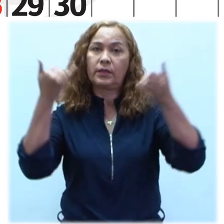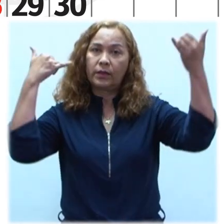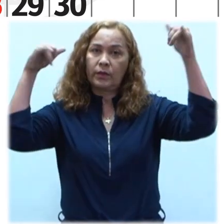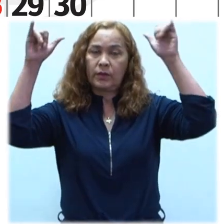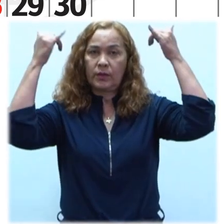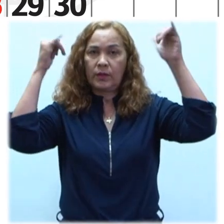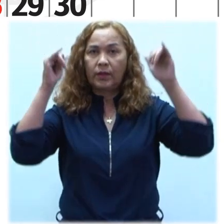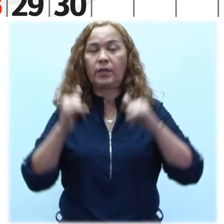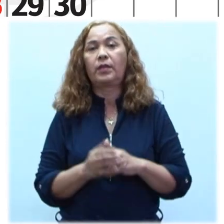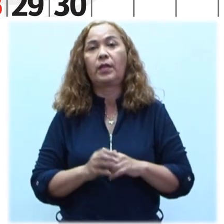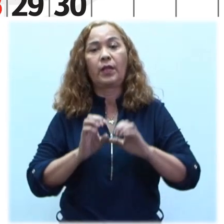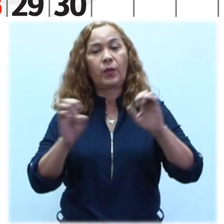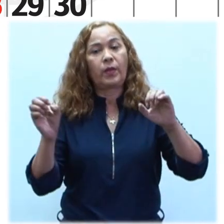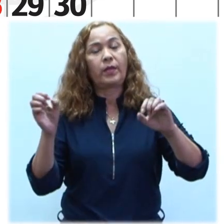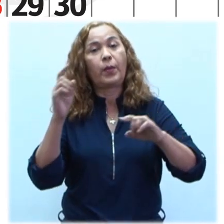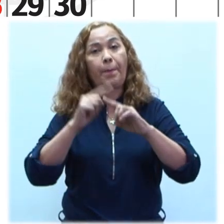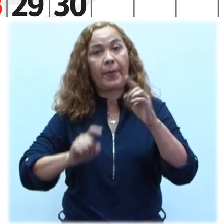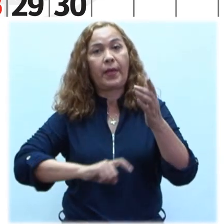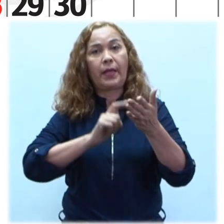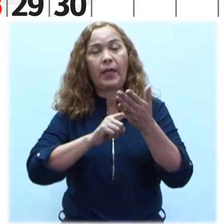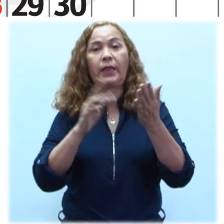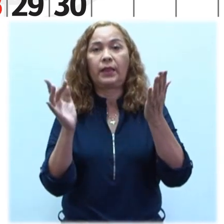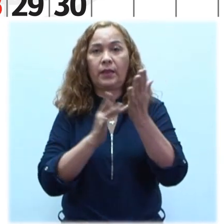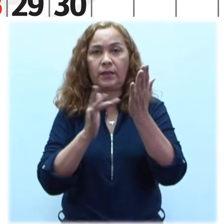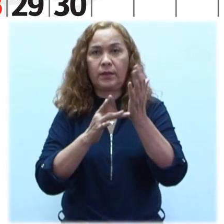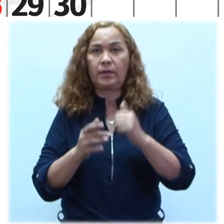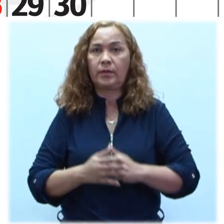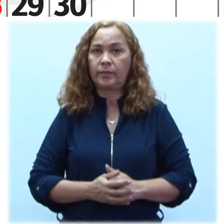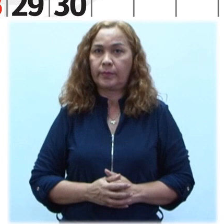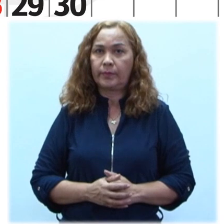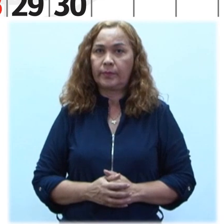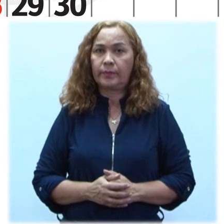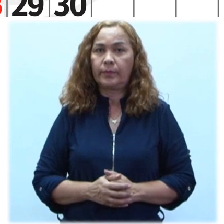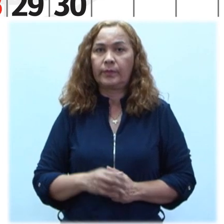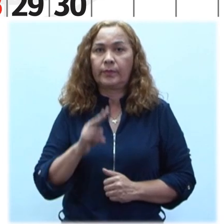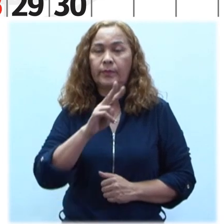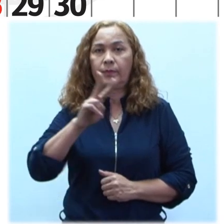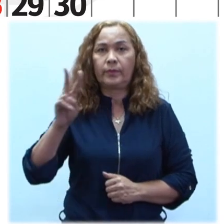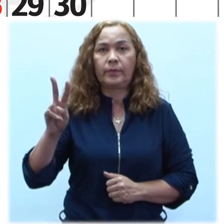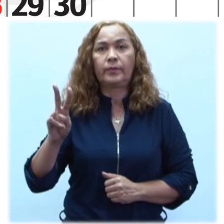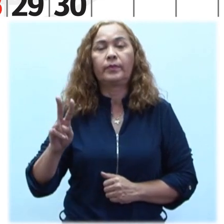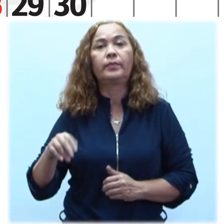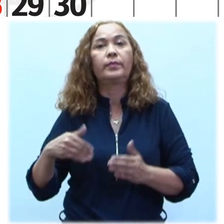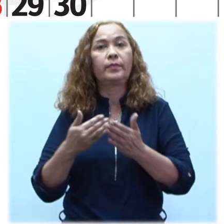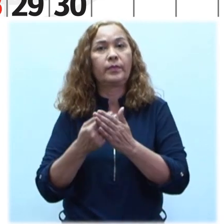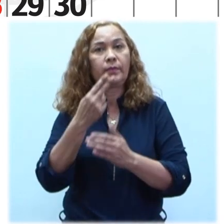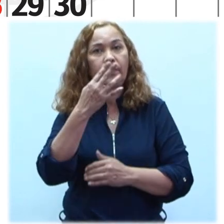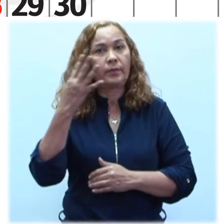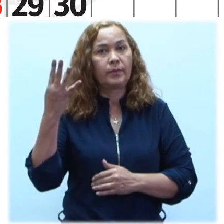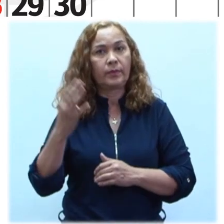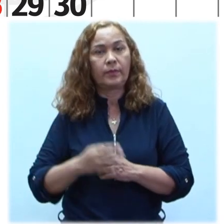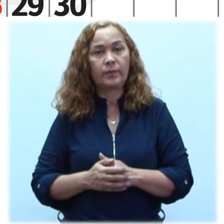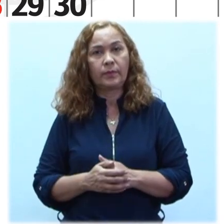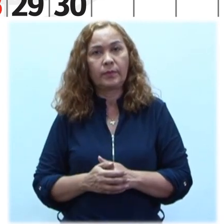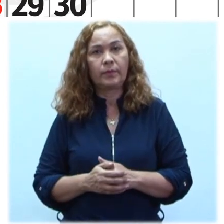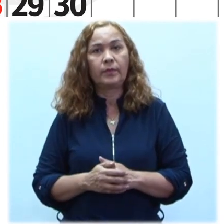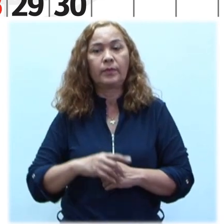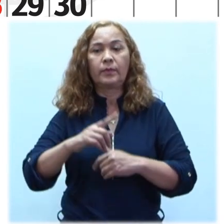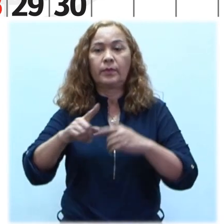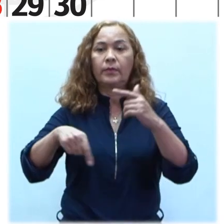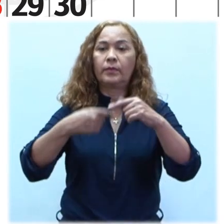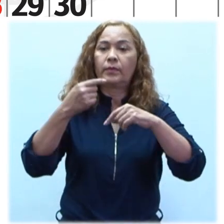Deportivas y Recreativas de Educación Media General y Técnica Día 22 al 24